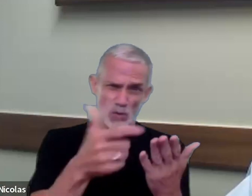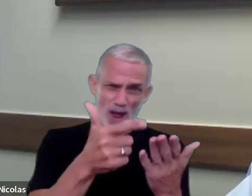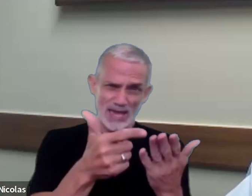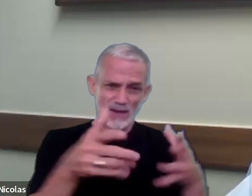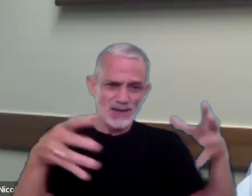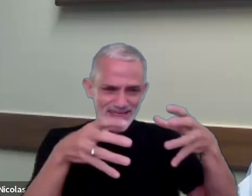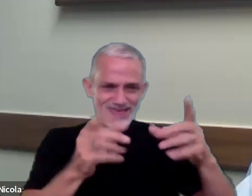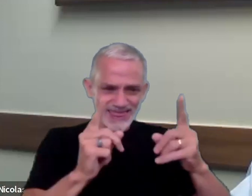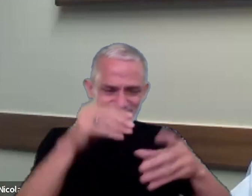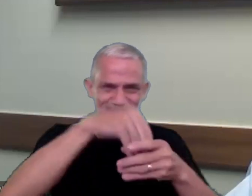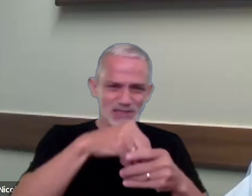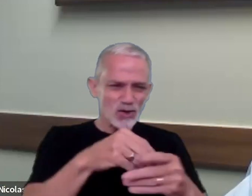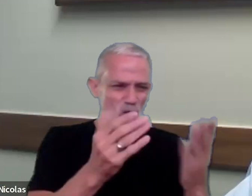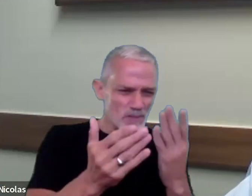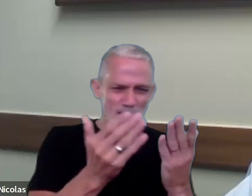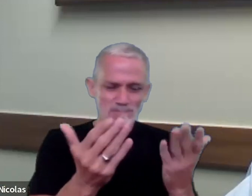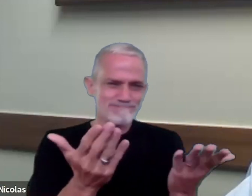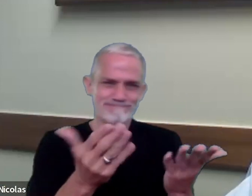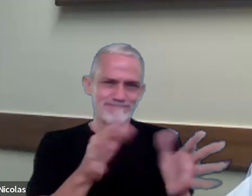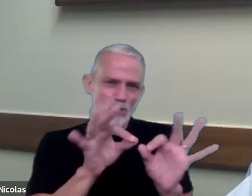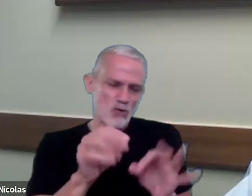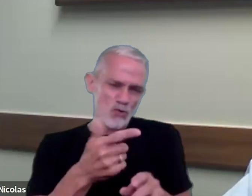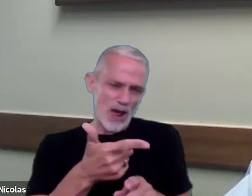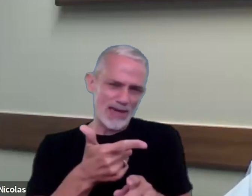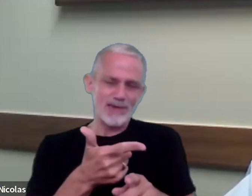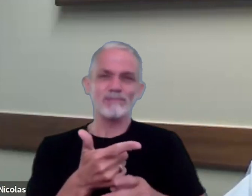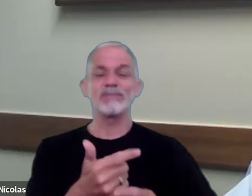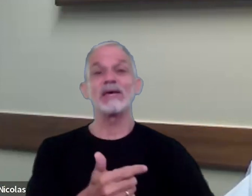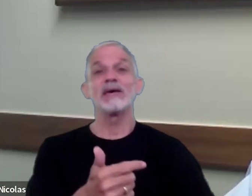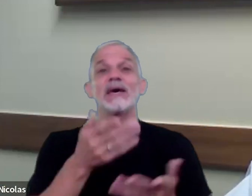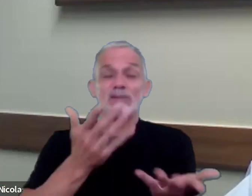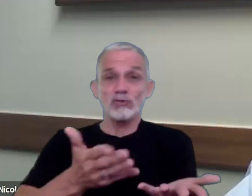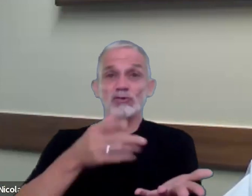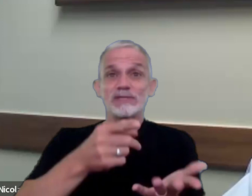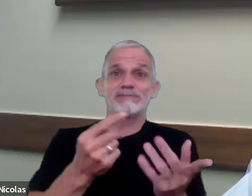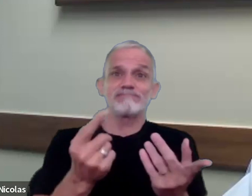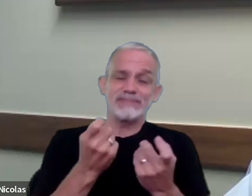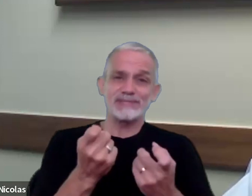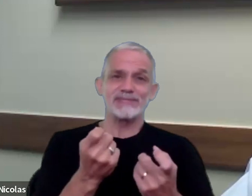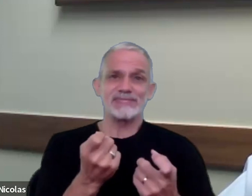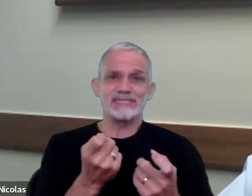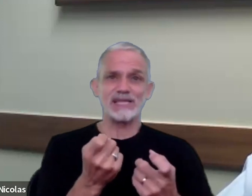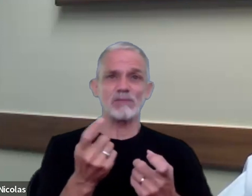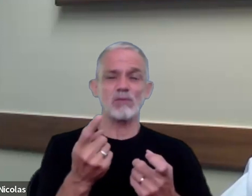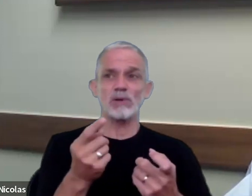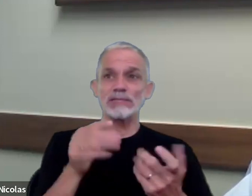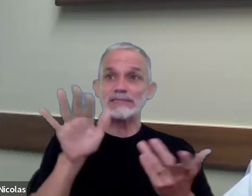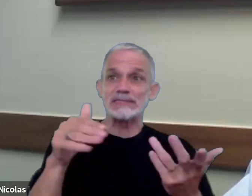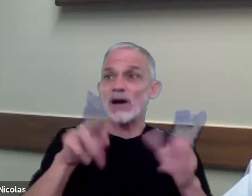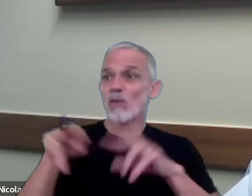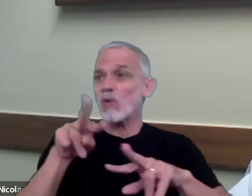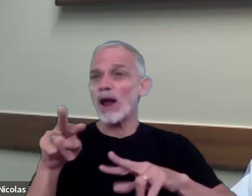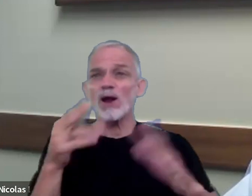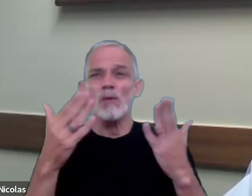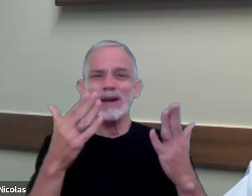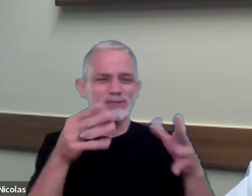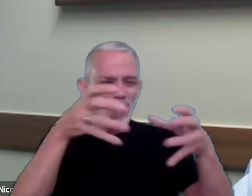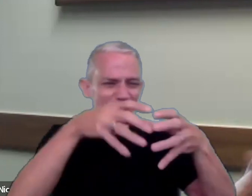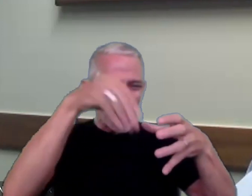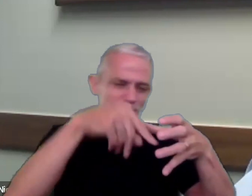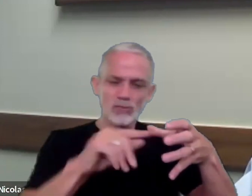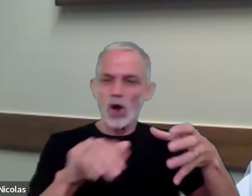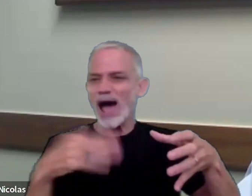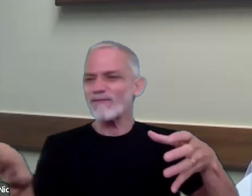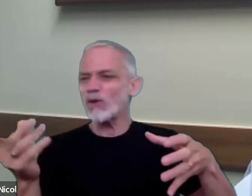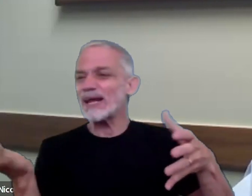que permitan ser utilizados lo cual requiere acudir a comparables externos que es lo